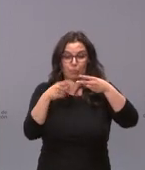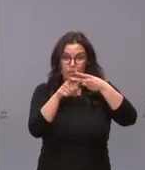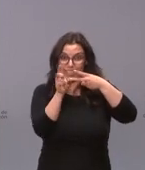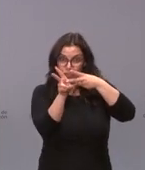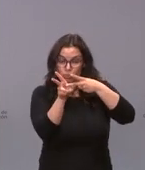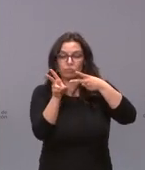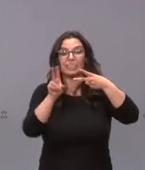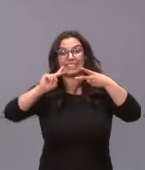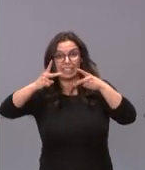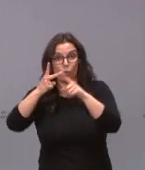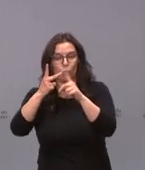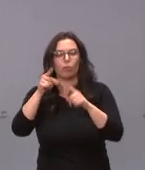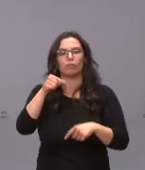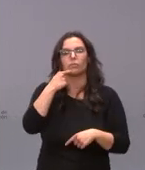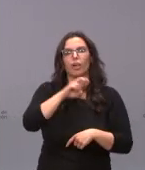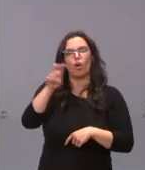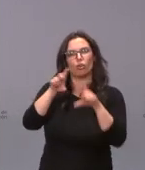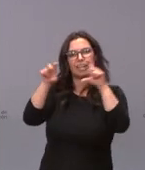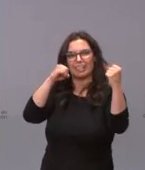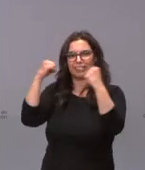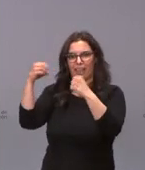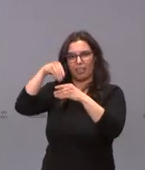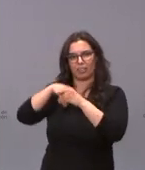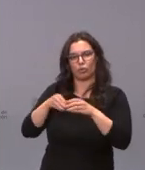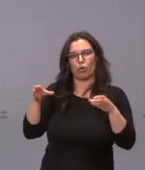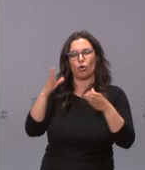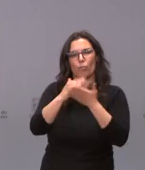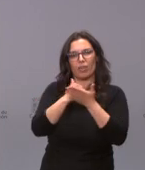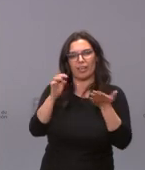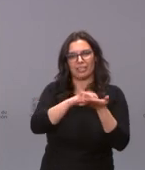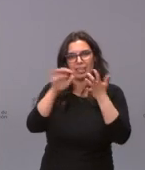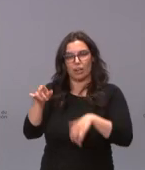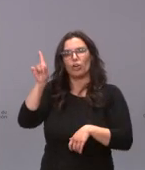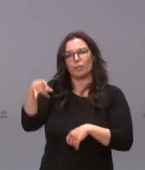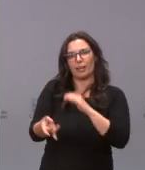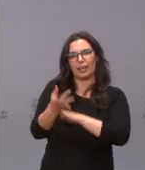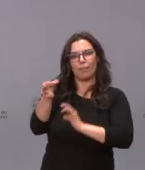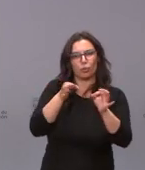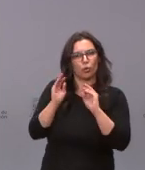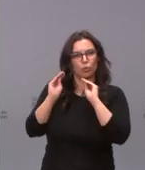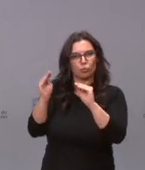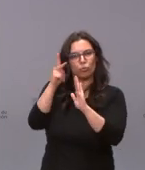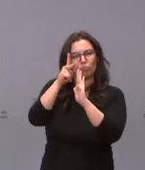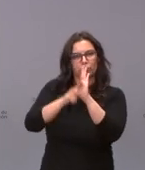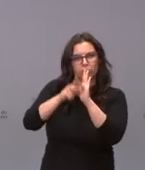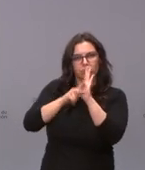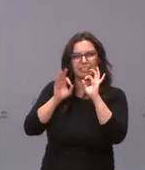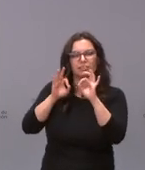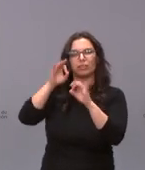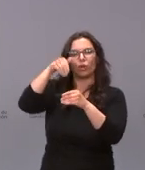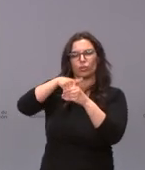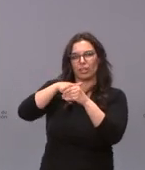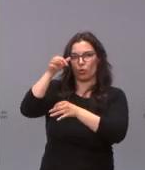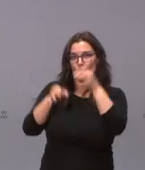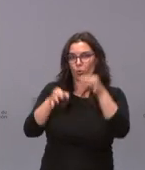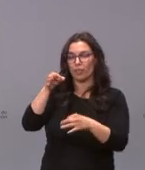va a ser para otras entidades de la Comunidad de Castilla y León y en este caso también existirá un protocolo de contenido jurídico destinado en esta